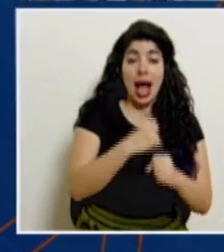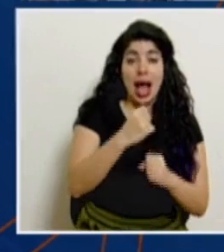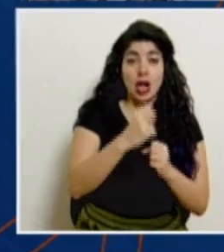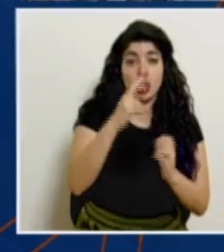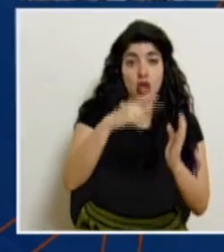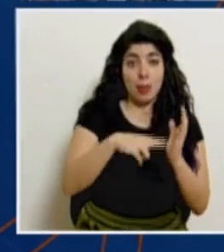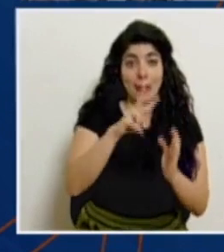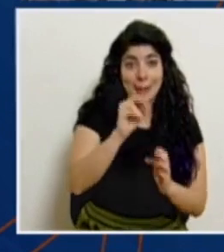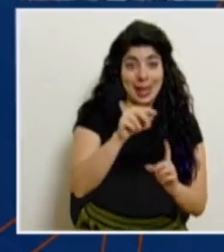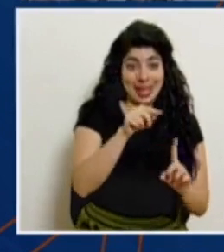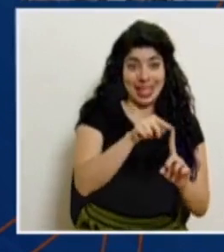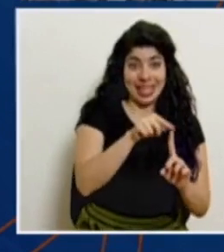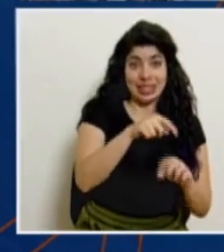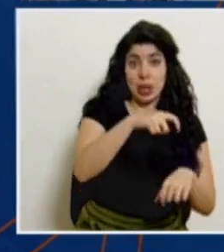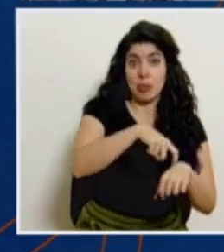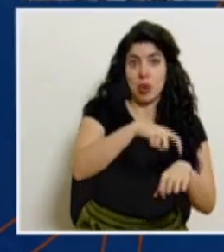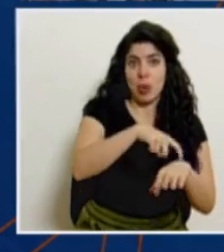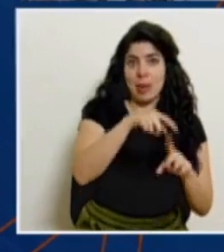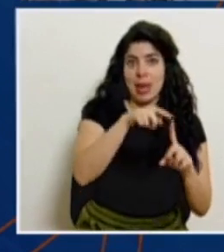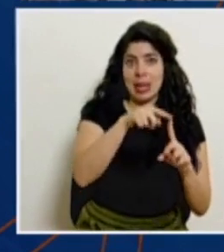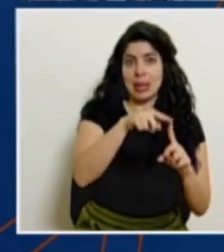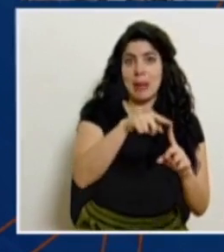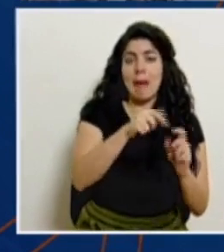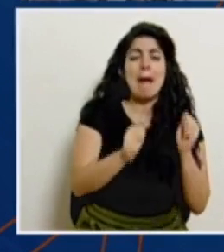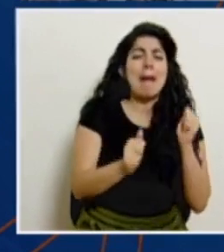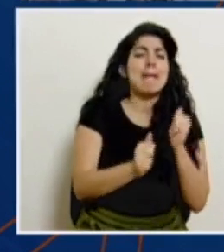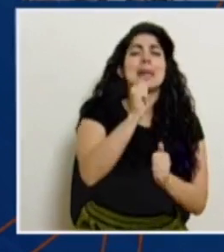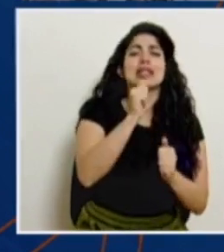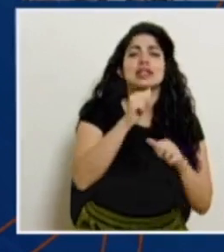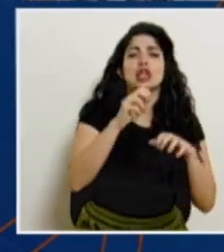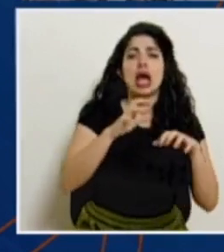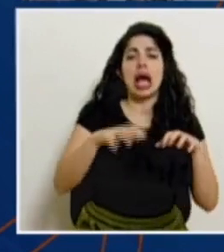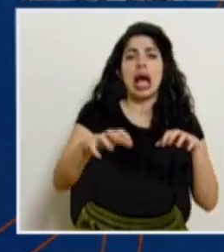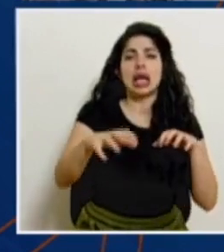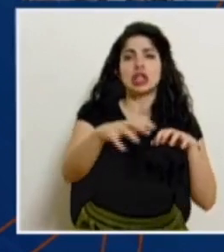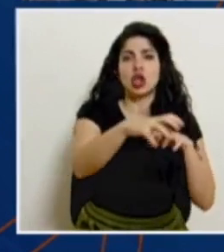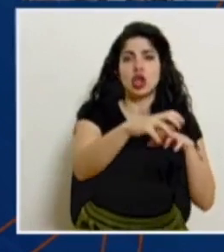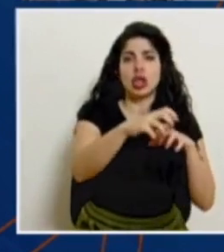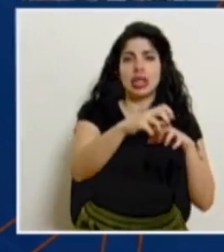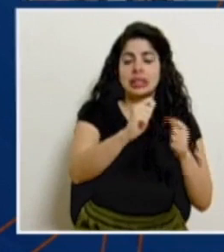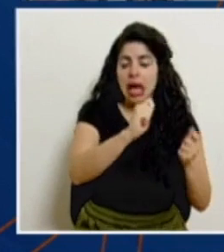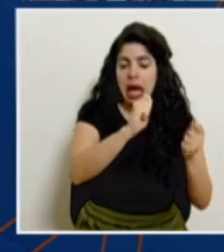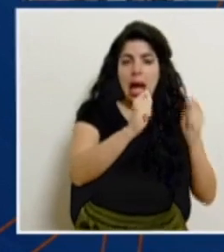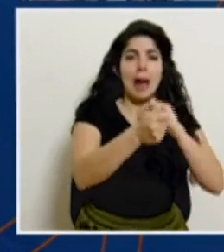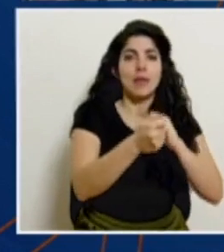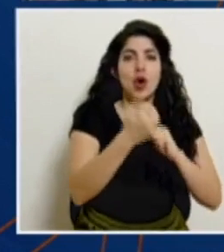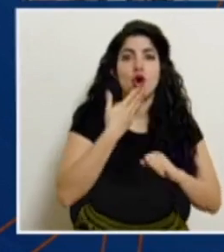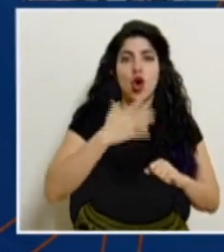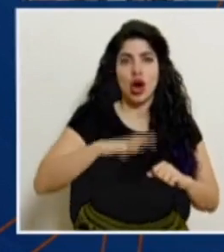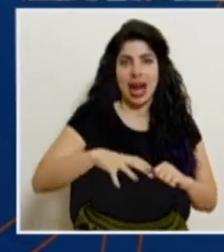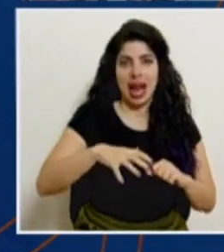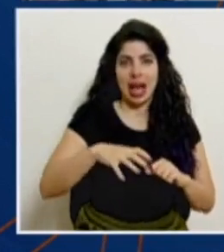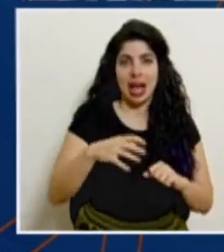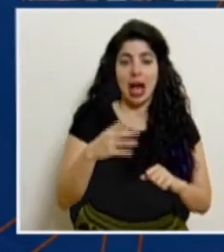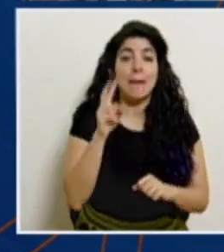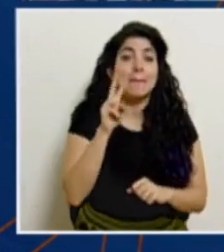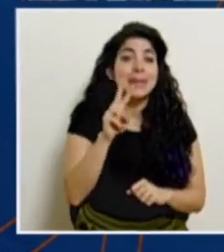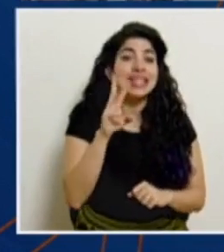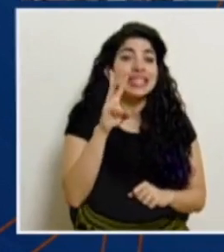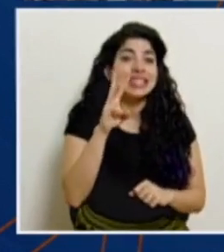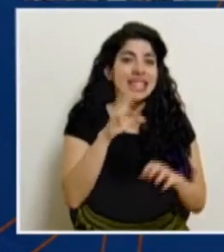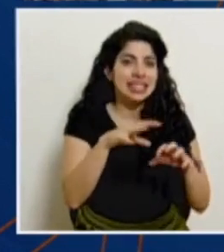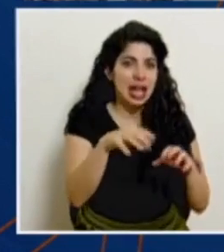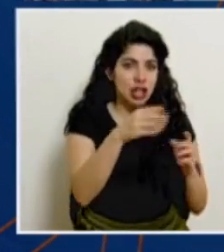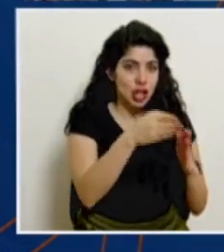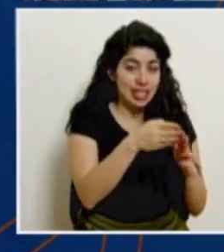fue el momento en que más cantones se elevaron a la condición de alerta naranja, con 26 cantones.